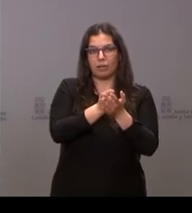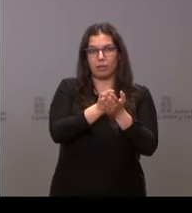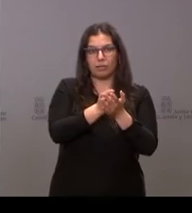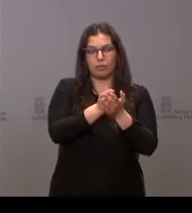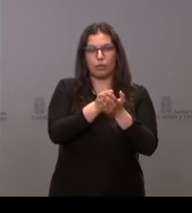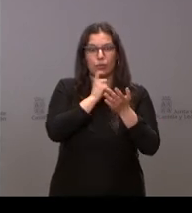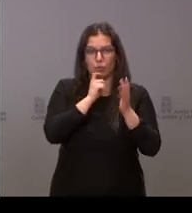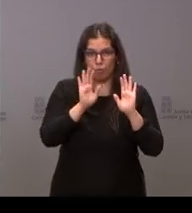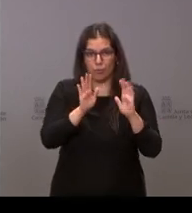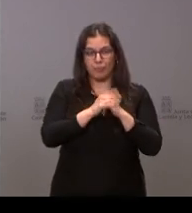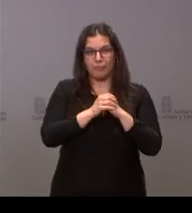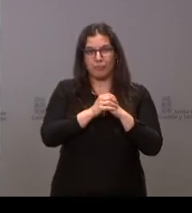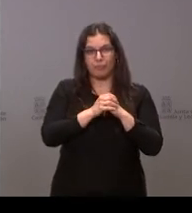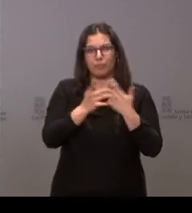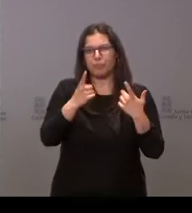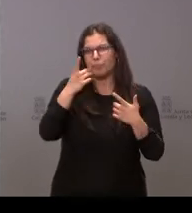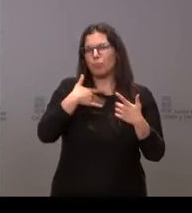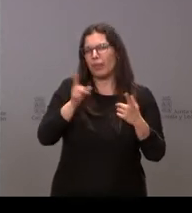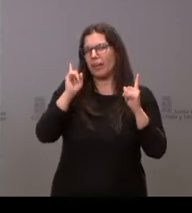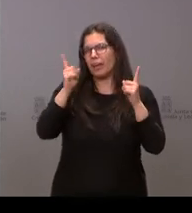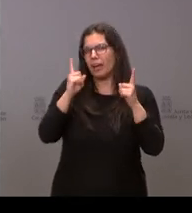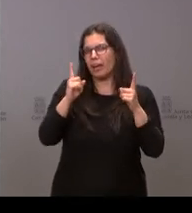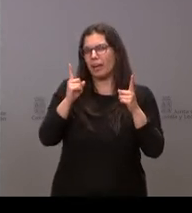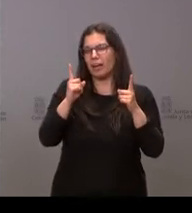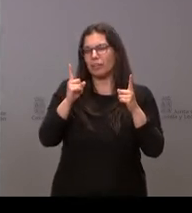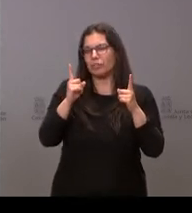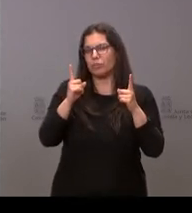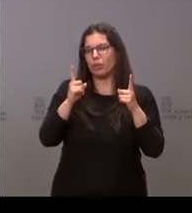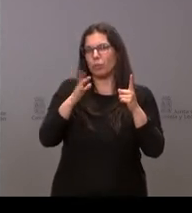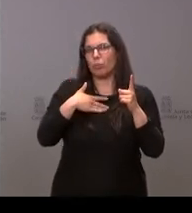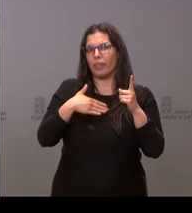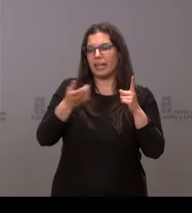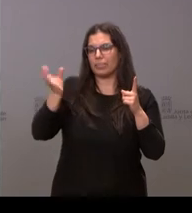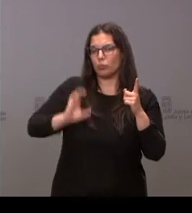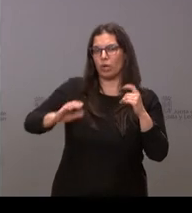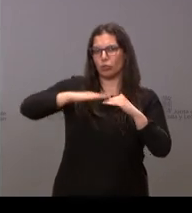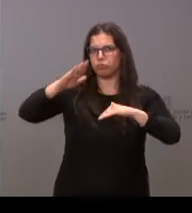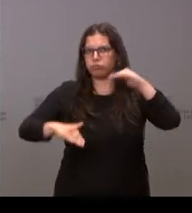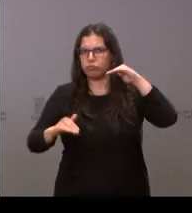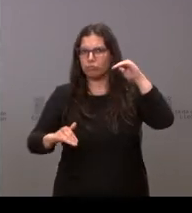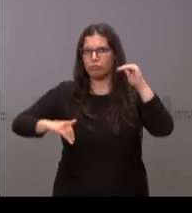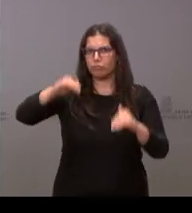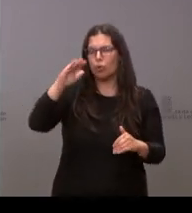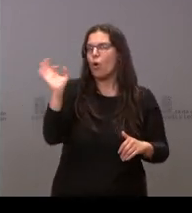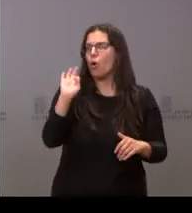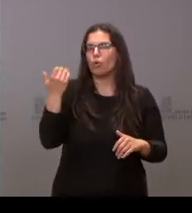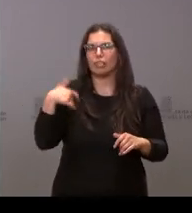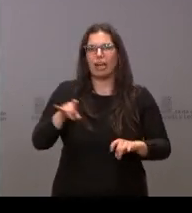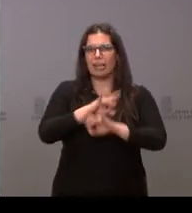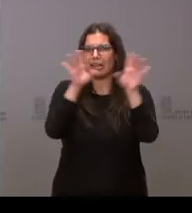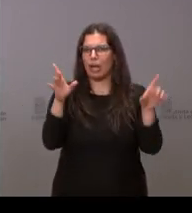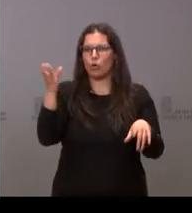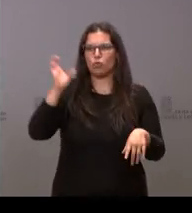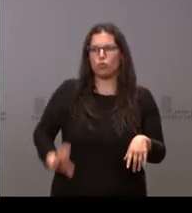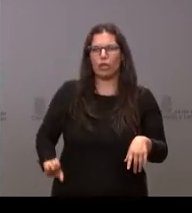los centros propios, saber si puede haber algún caso en el que haya algún tipo de diferencia salarial o, queda claro de antemano, que va a cobrar lo